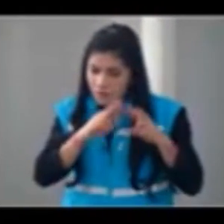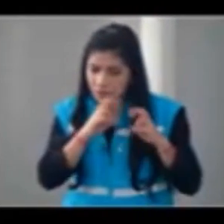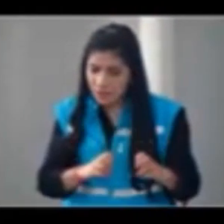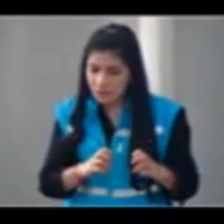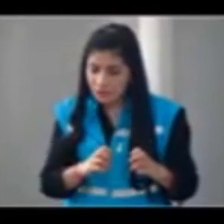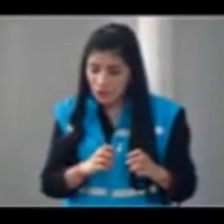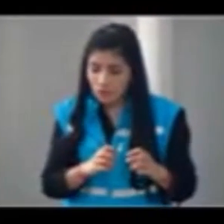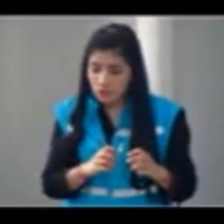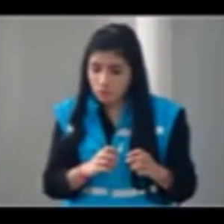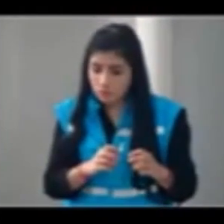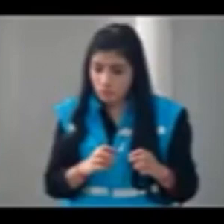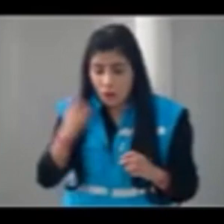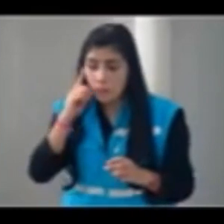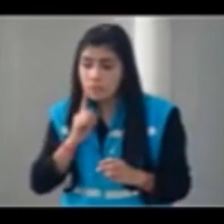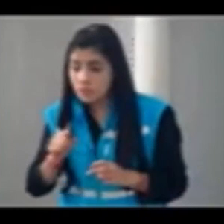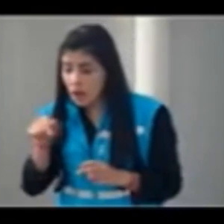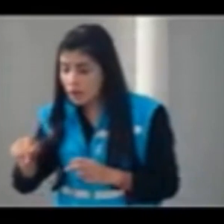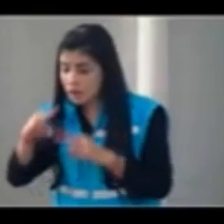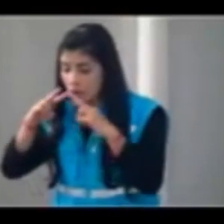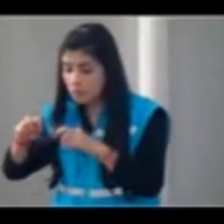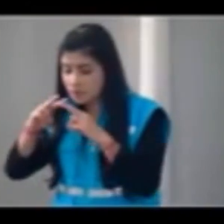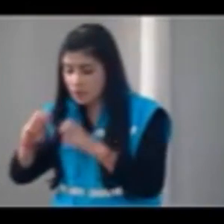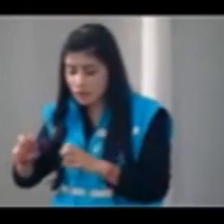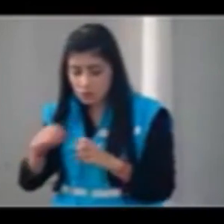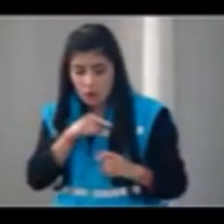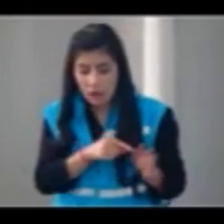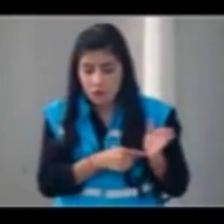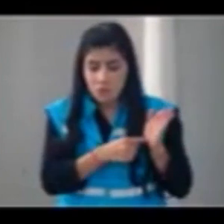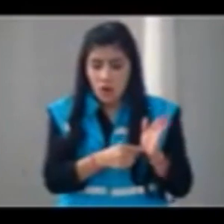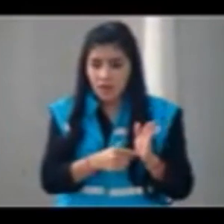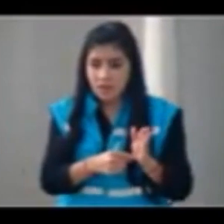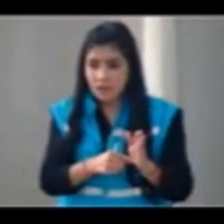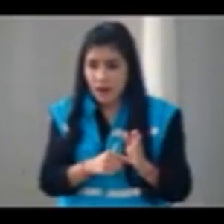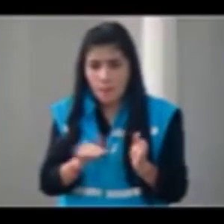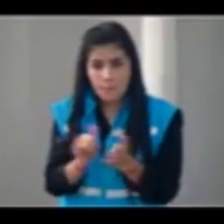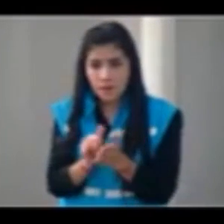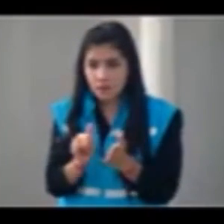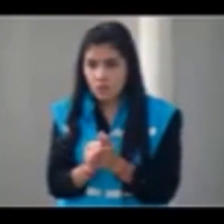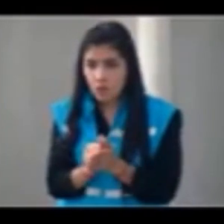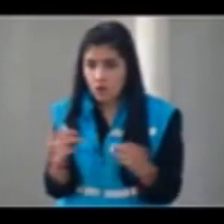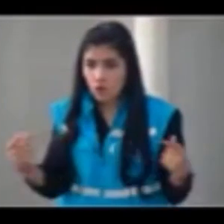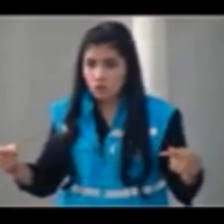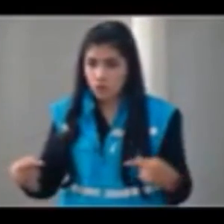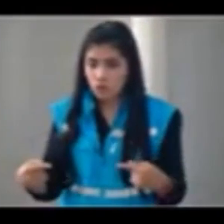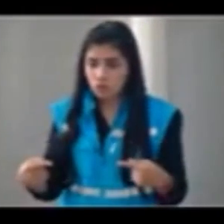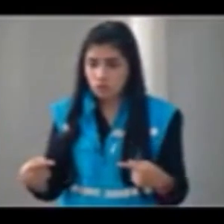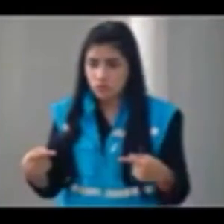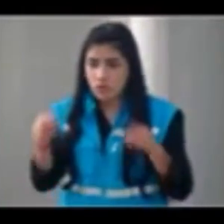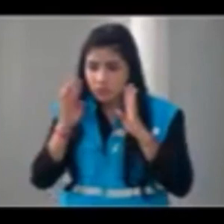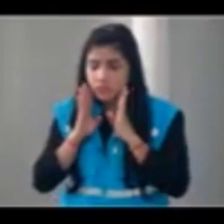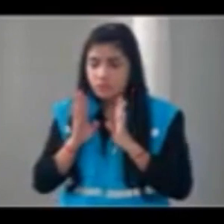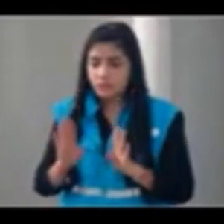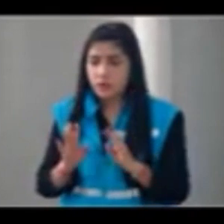Entonces la pregunta es ¿a qué van dirigidos estos recursos? Hoy el mismo alcalde de Medellín en la W dijo que él era el